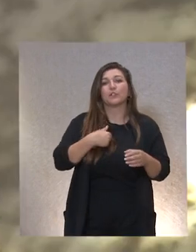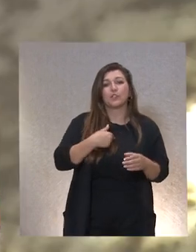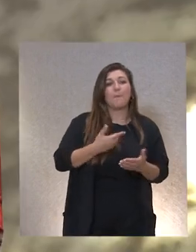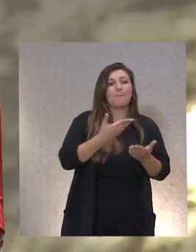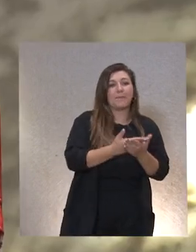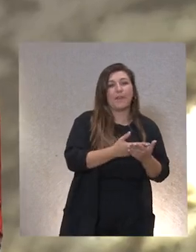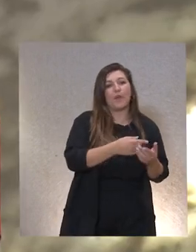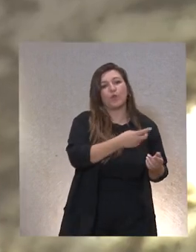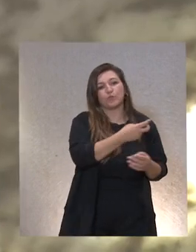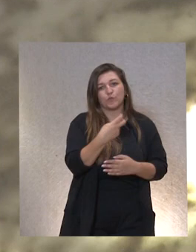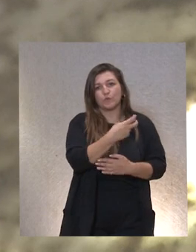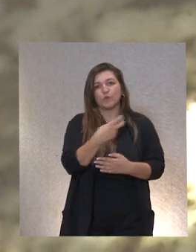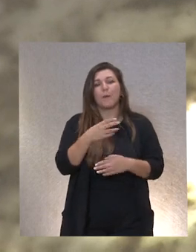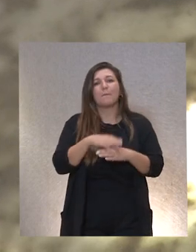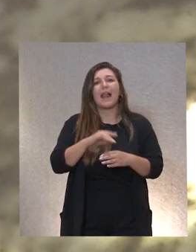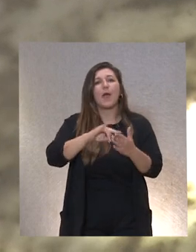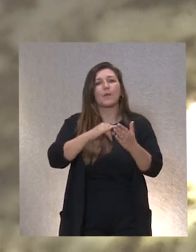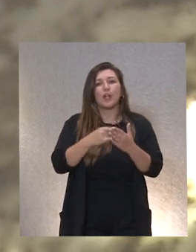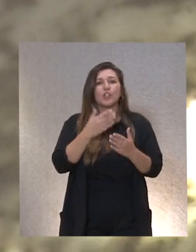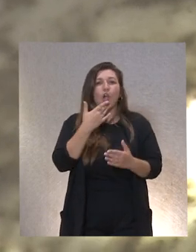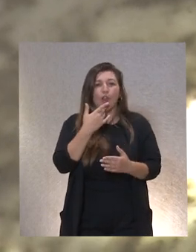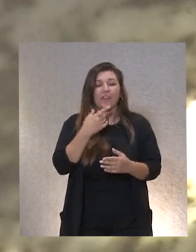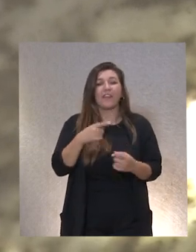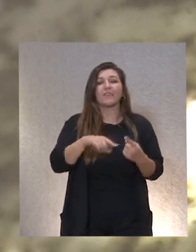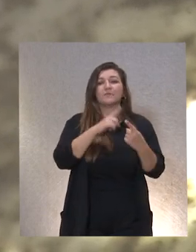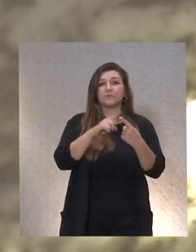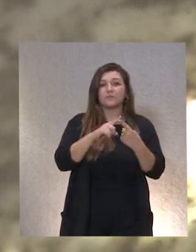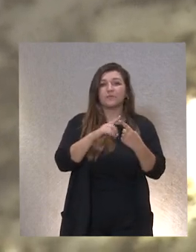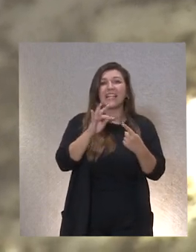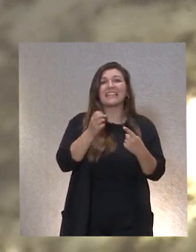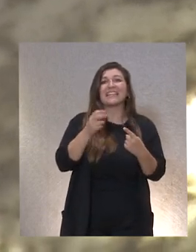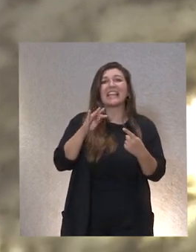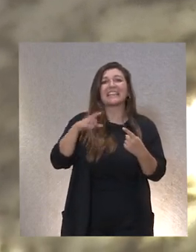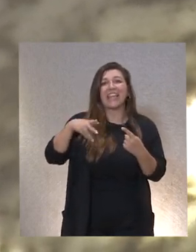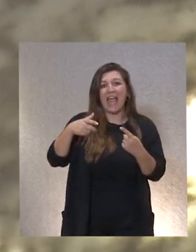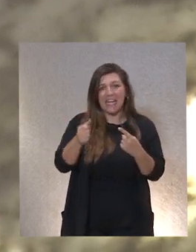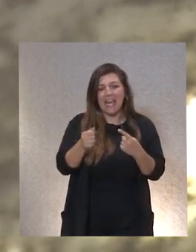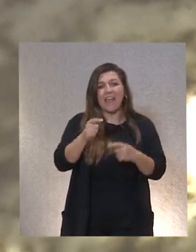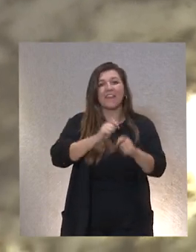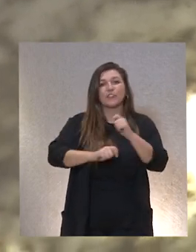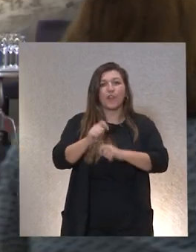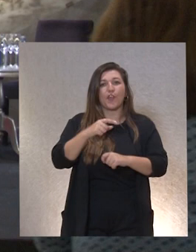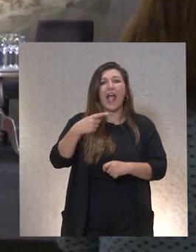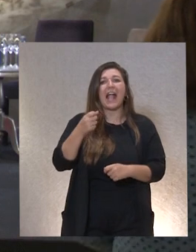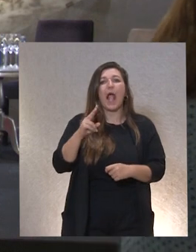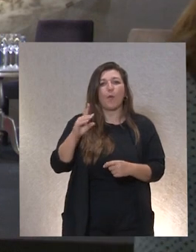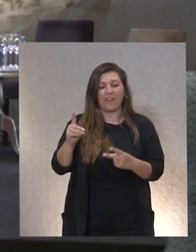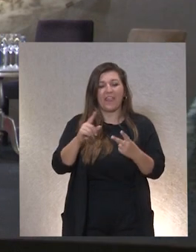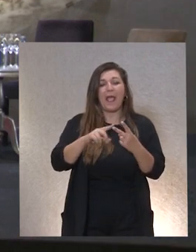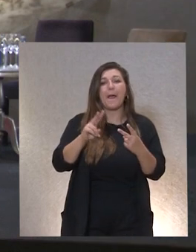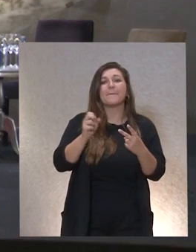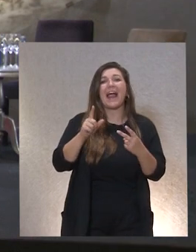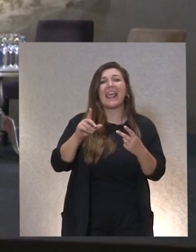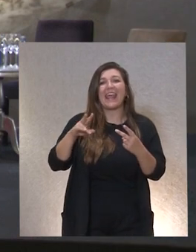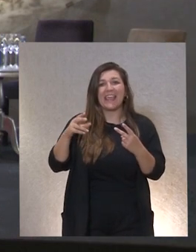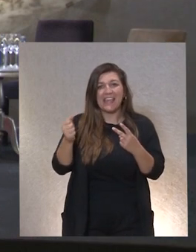para que podamos conocer sus proyectos. Y ellos son Tatiana Urien, de la Asociación GAUDE, Valeria García